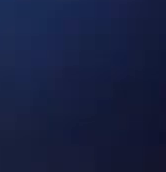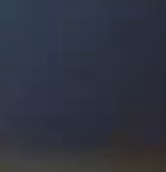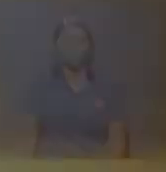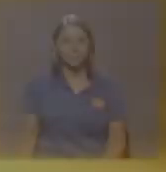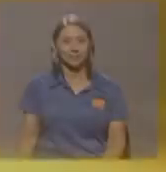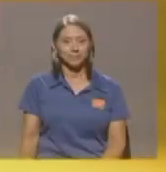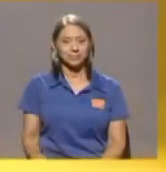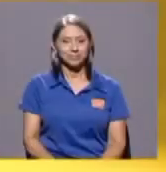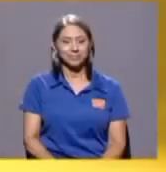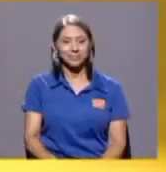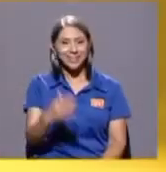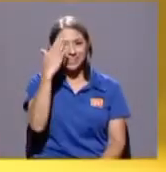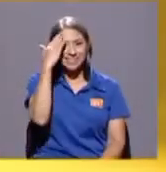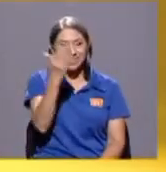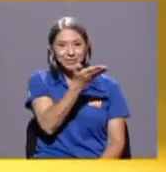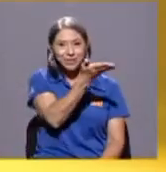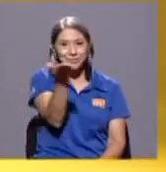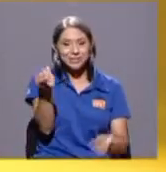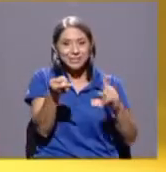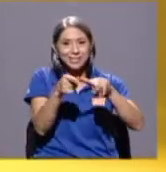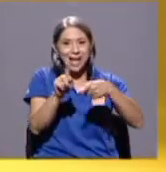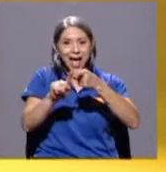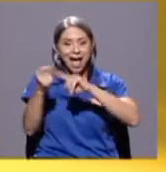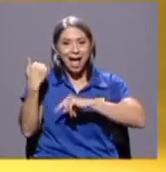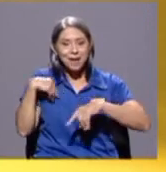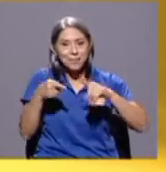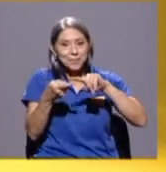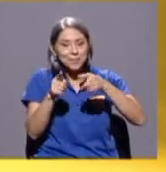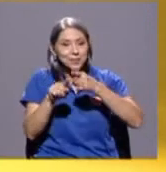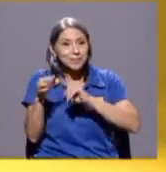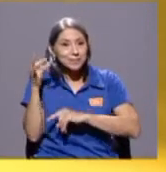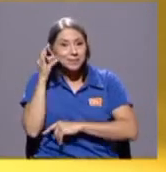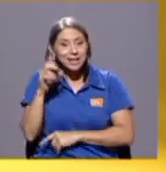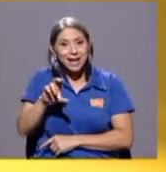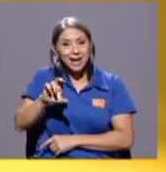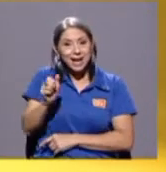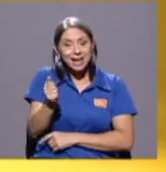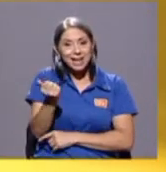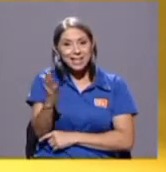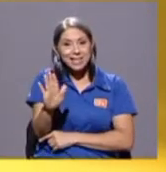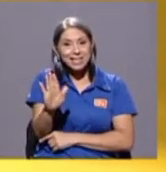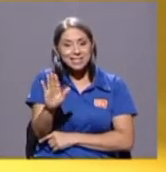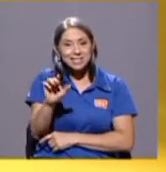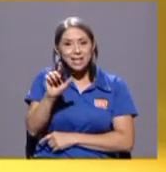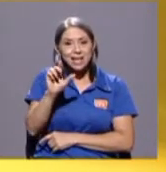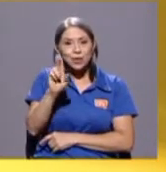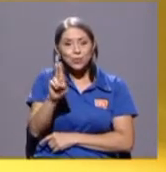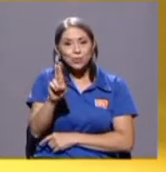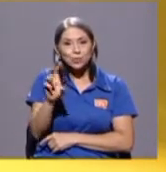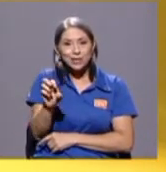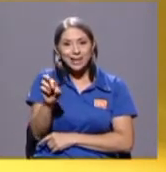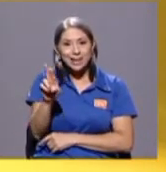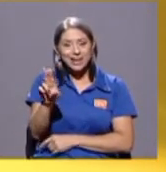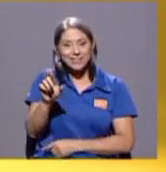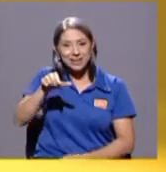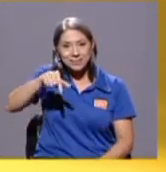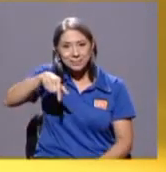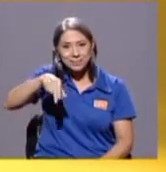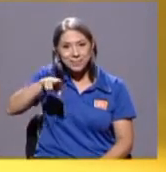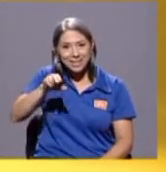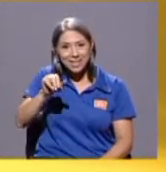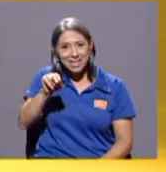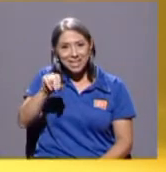Los saludamos, amigas y amigos de Canal 15 UCR. Y los